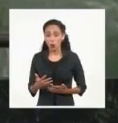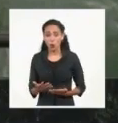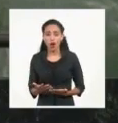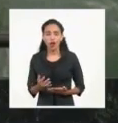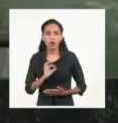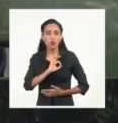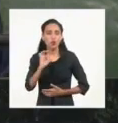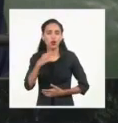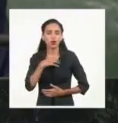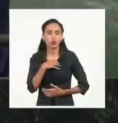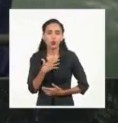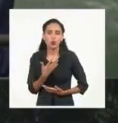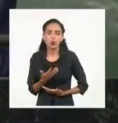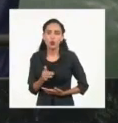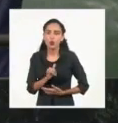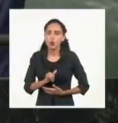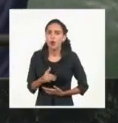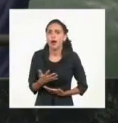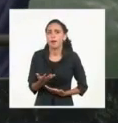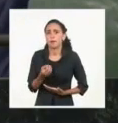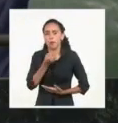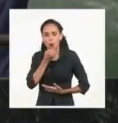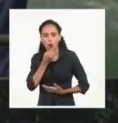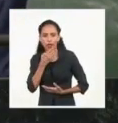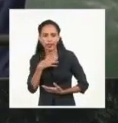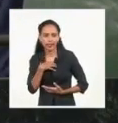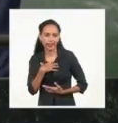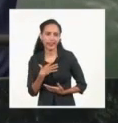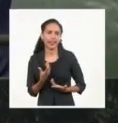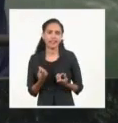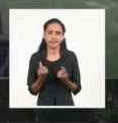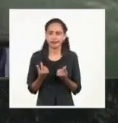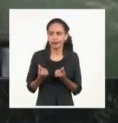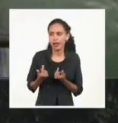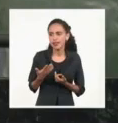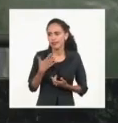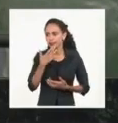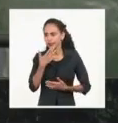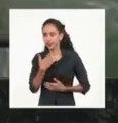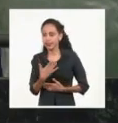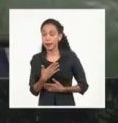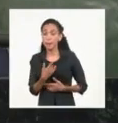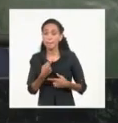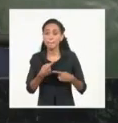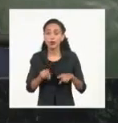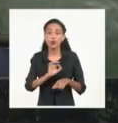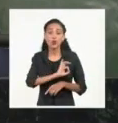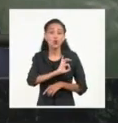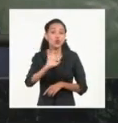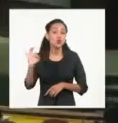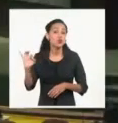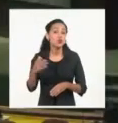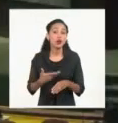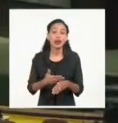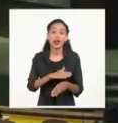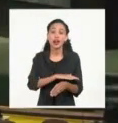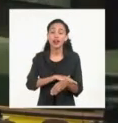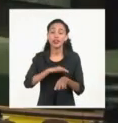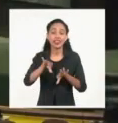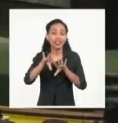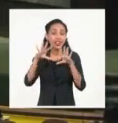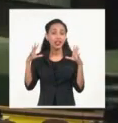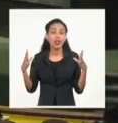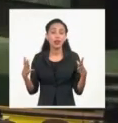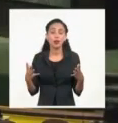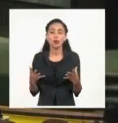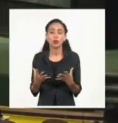de generación de riqueza y bienestar. Y sin embargo, nunca antes el mundo fue